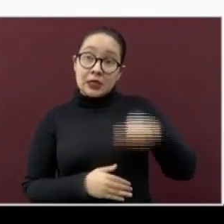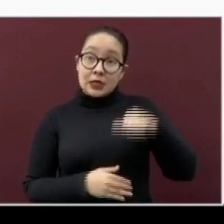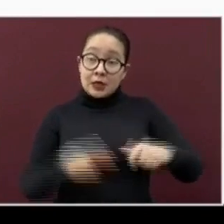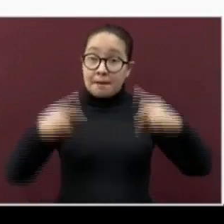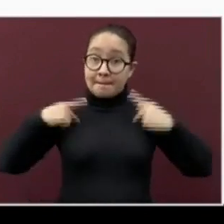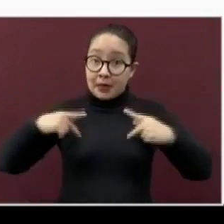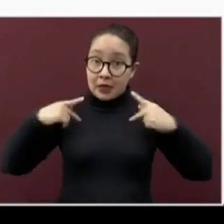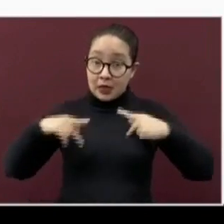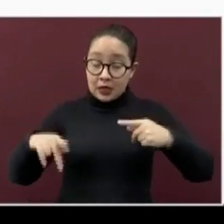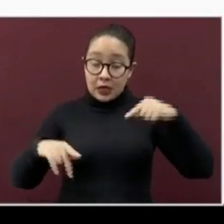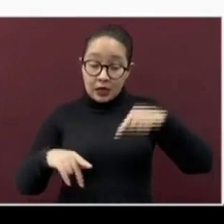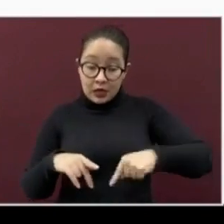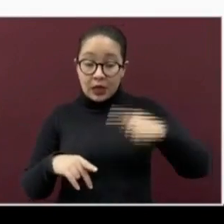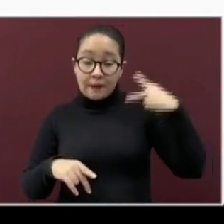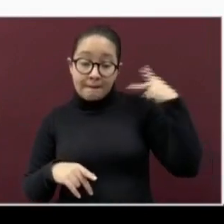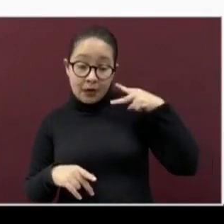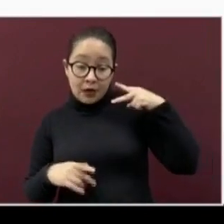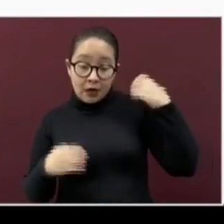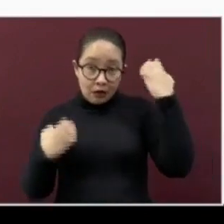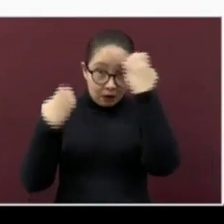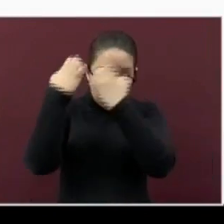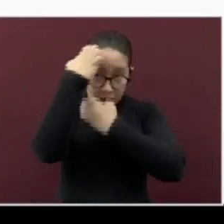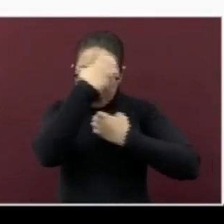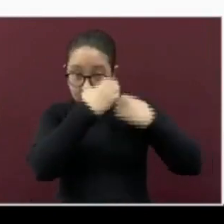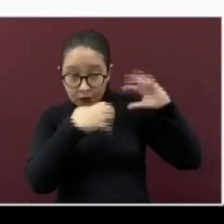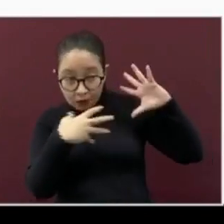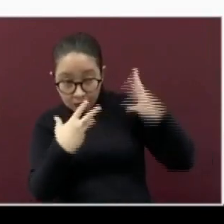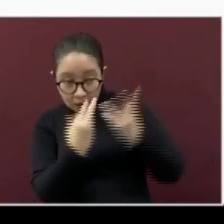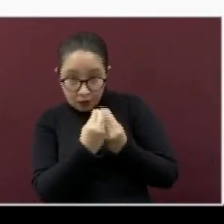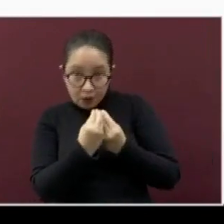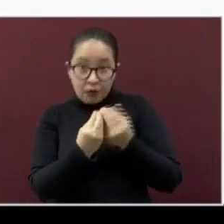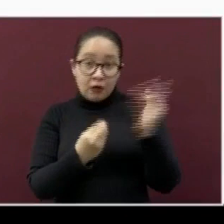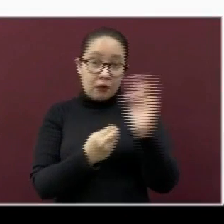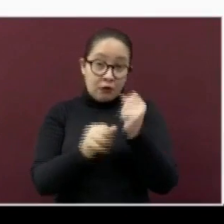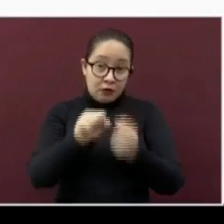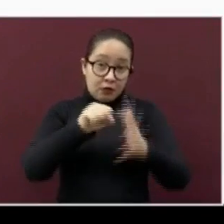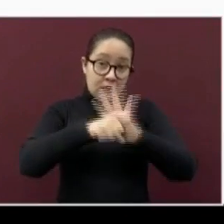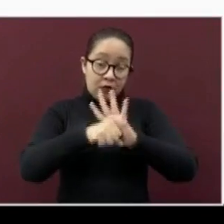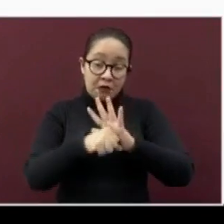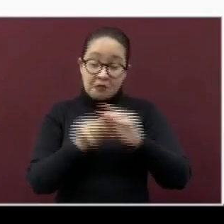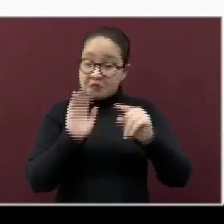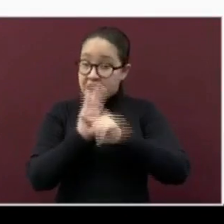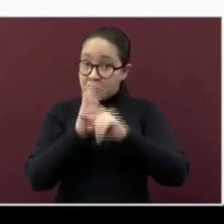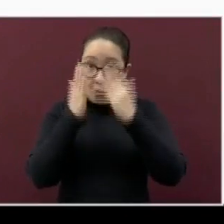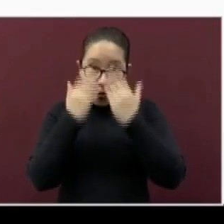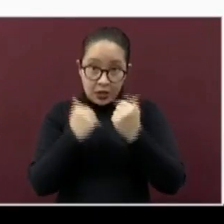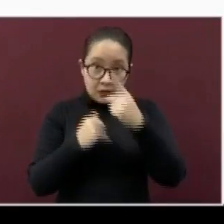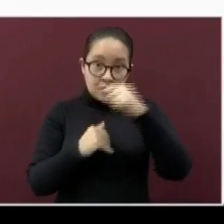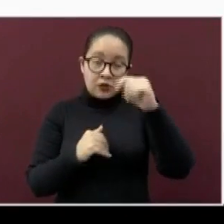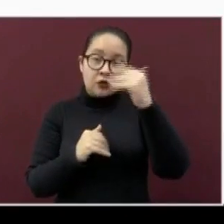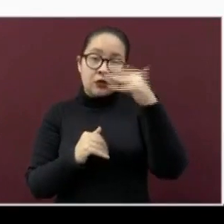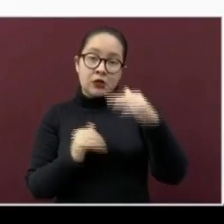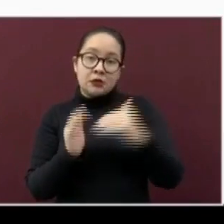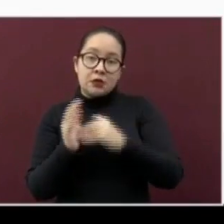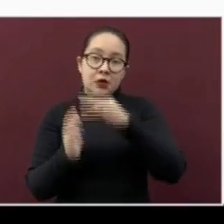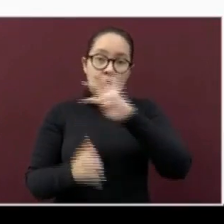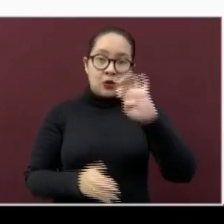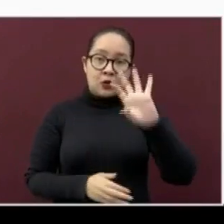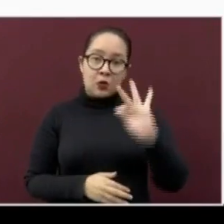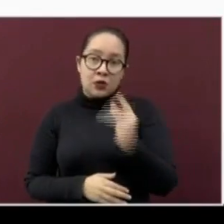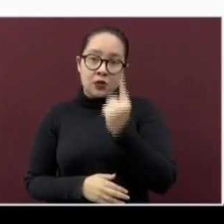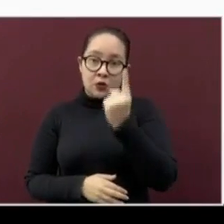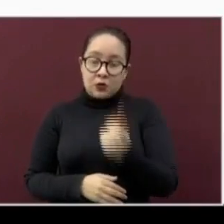pacientes estudiados con diagnóstico probable de COVID-19, negativos 110,441,